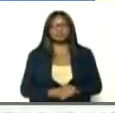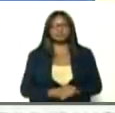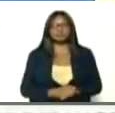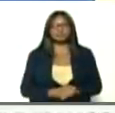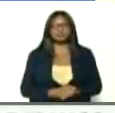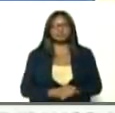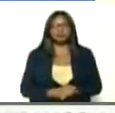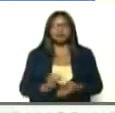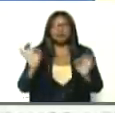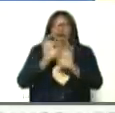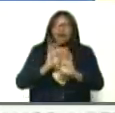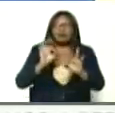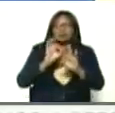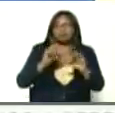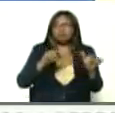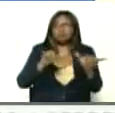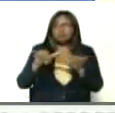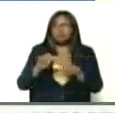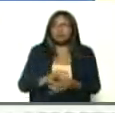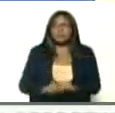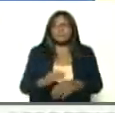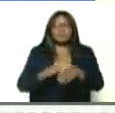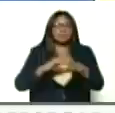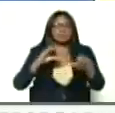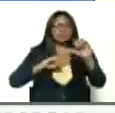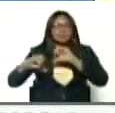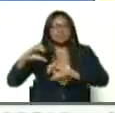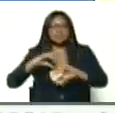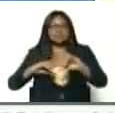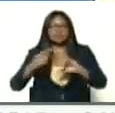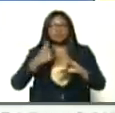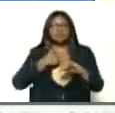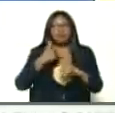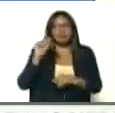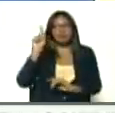nadie, la ministra de ciencia, dice que ella,